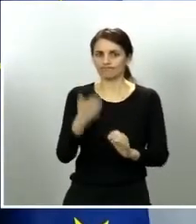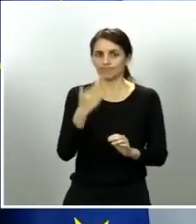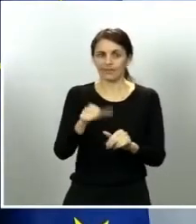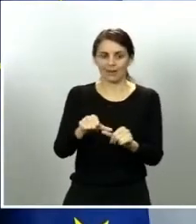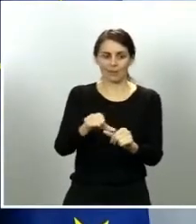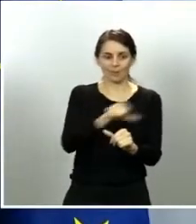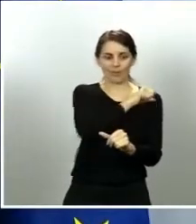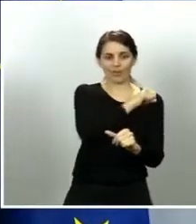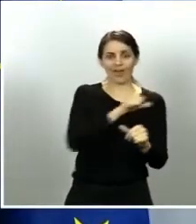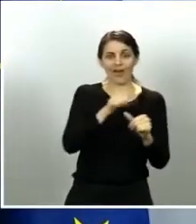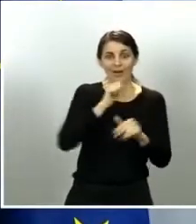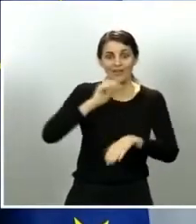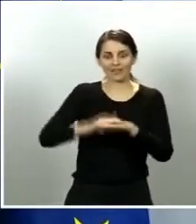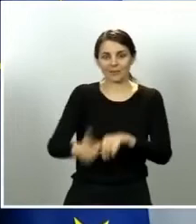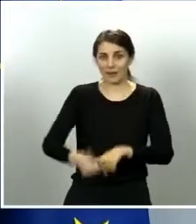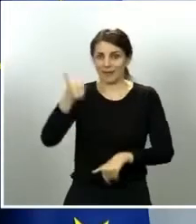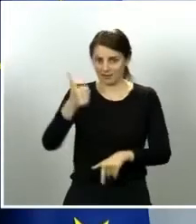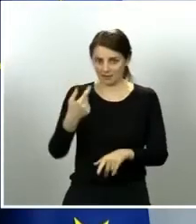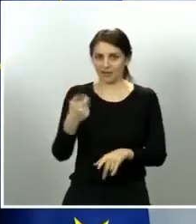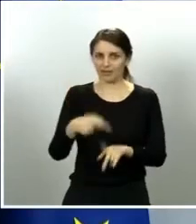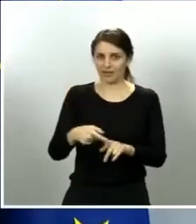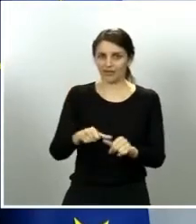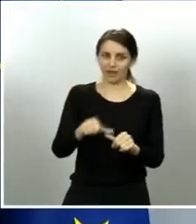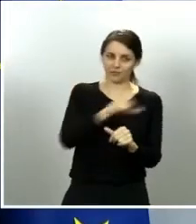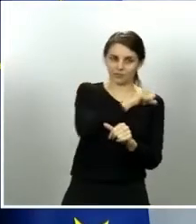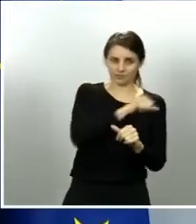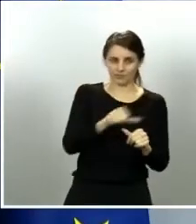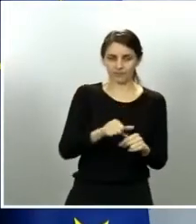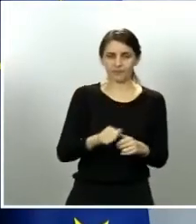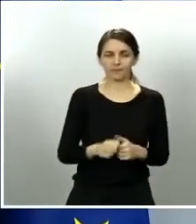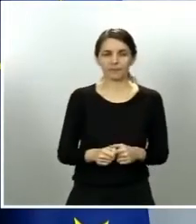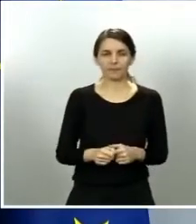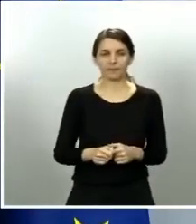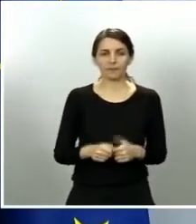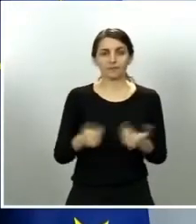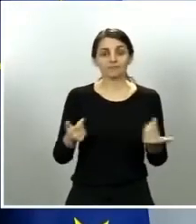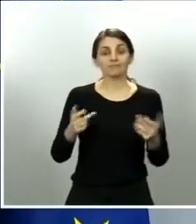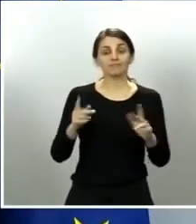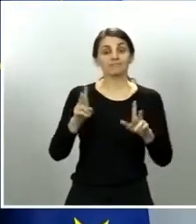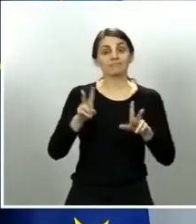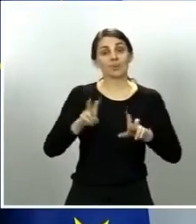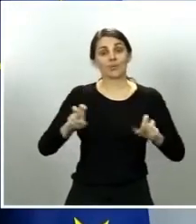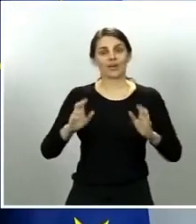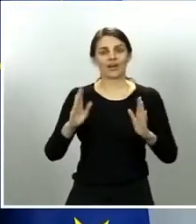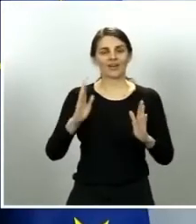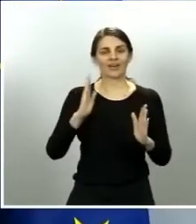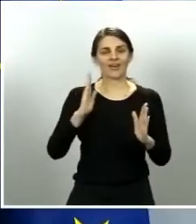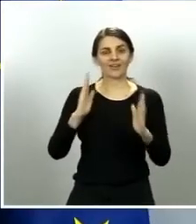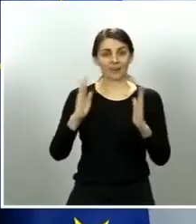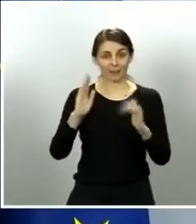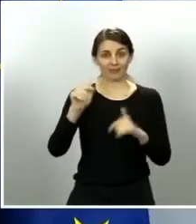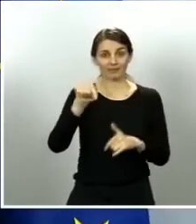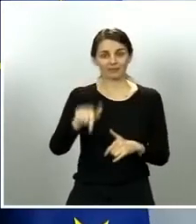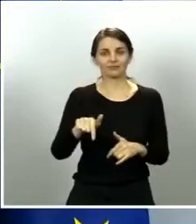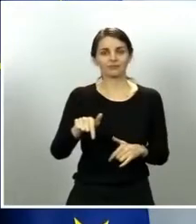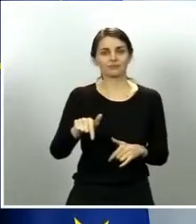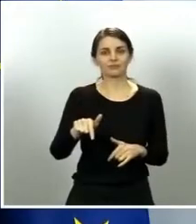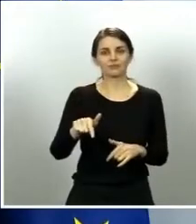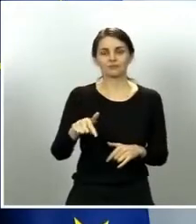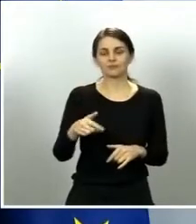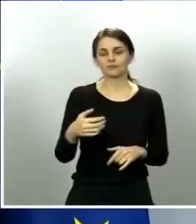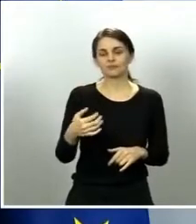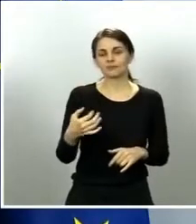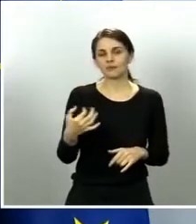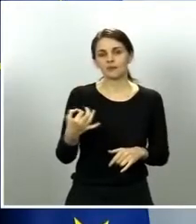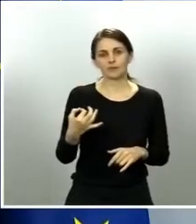absolutas. En esa nueva época, en esta nueva etapa, vamos a seguir trabajando las fuerzas